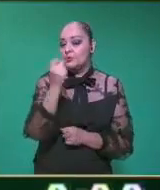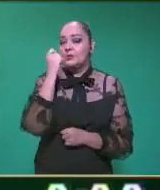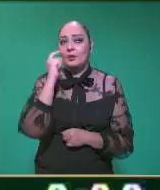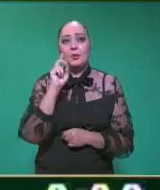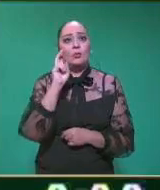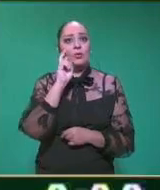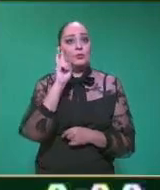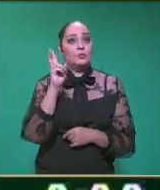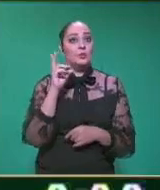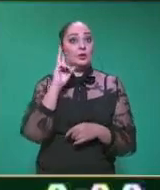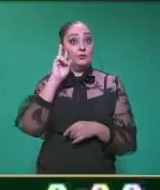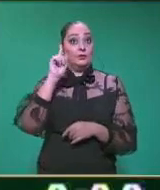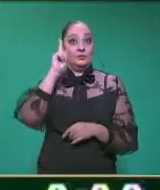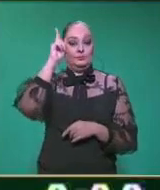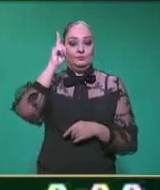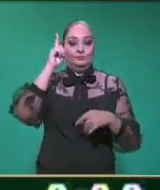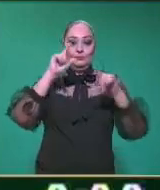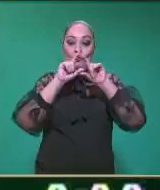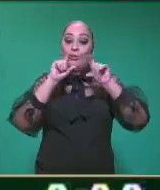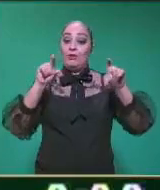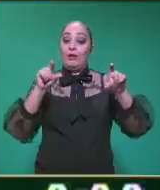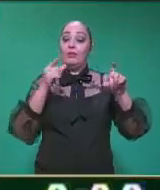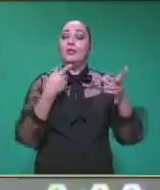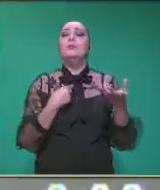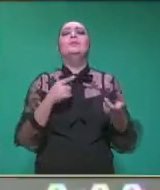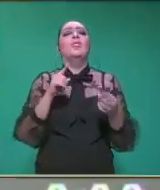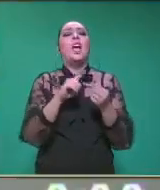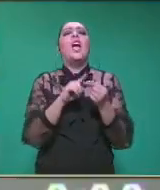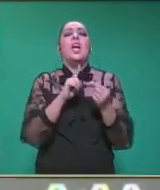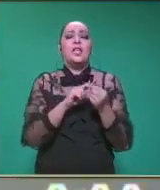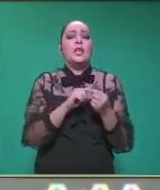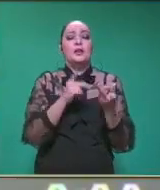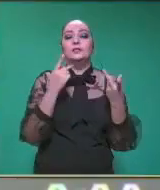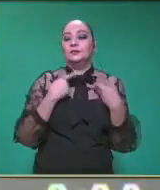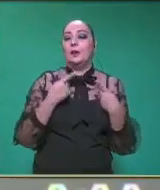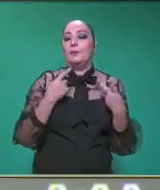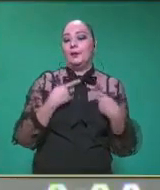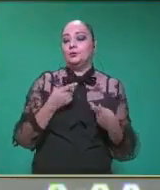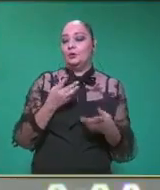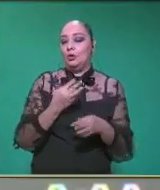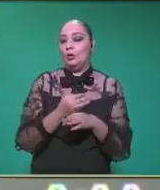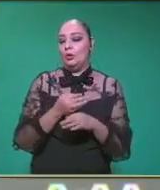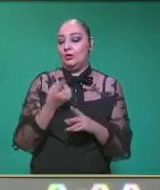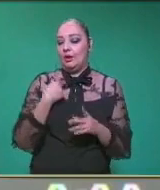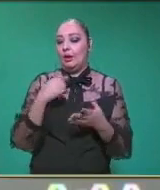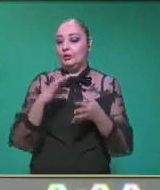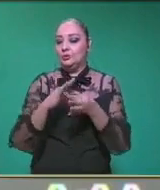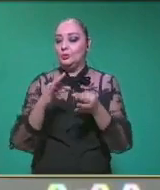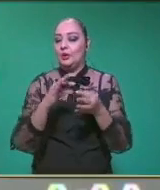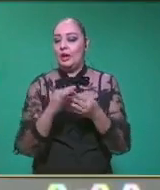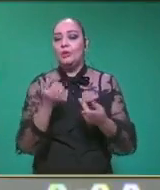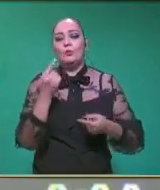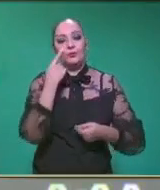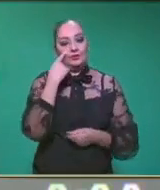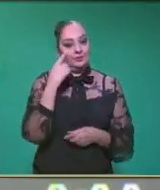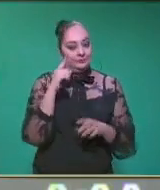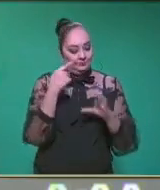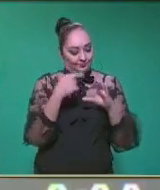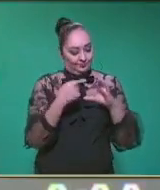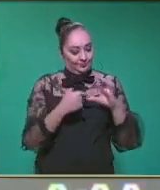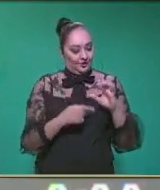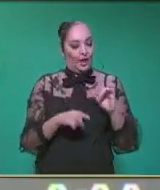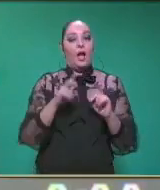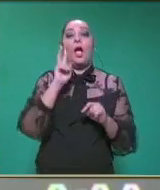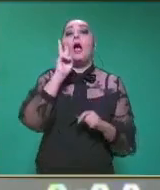la imagen. A ver, niños, ¿de quién se tratará esta persona de la que estamos hablando? Pónganos ahí en comentarios